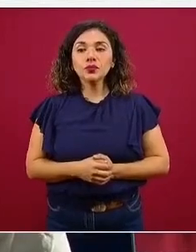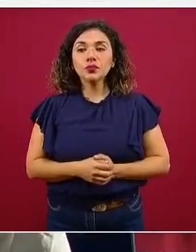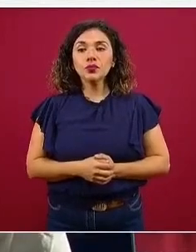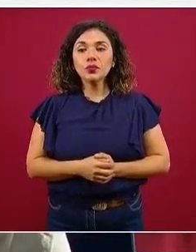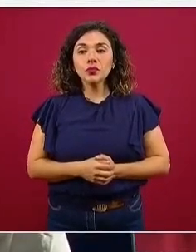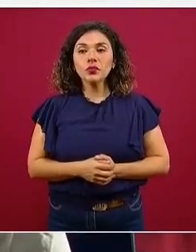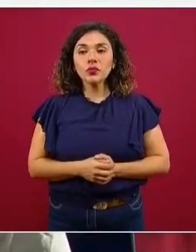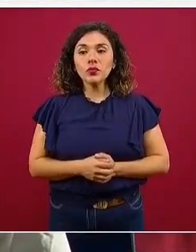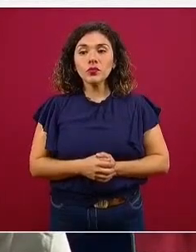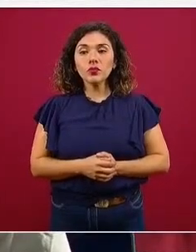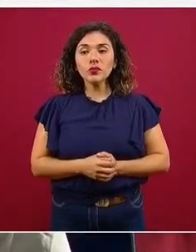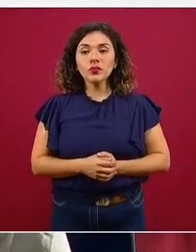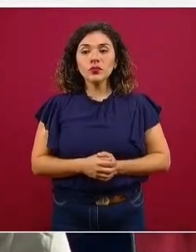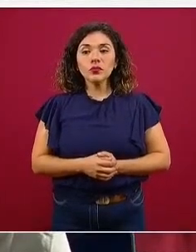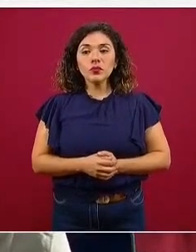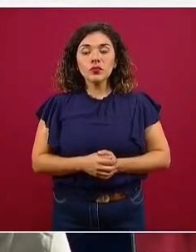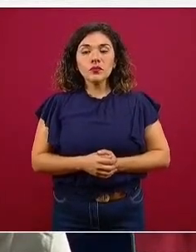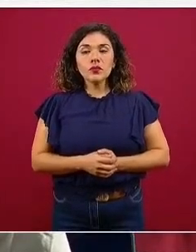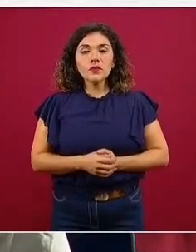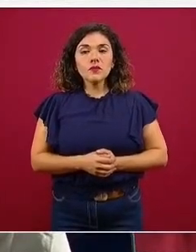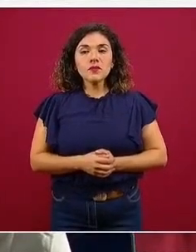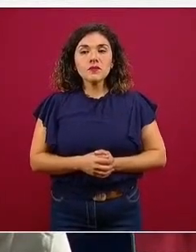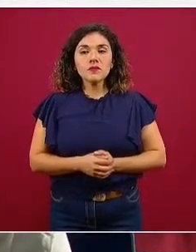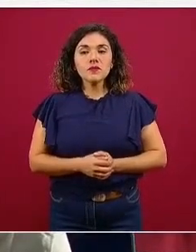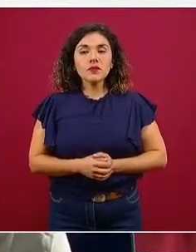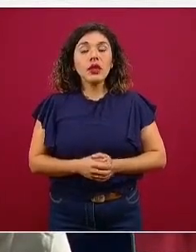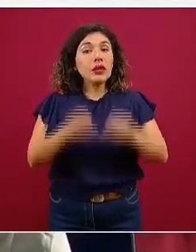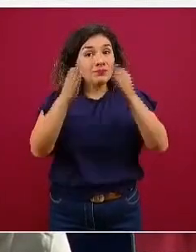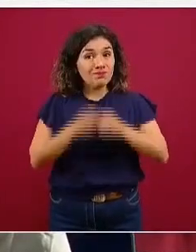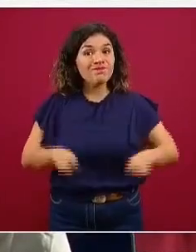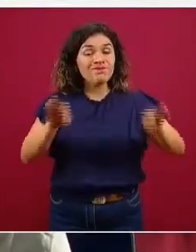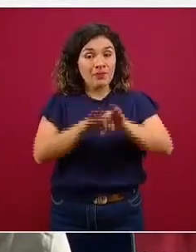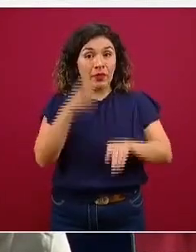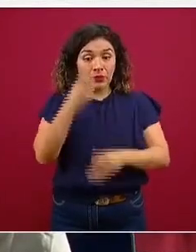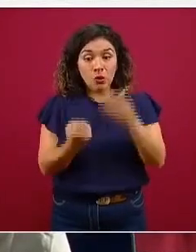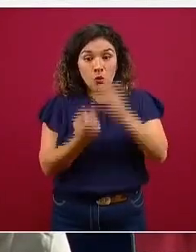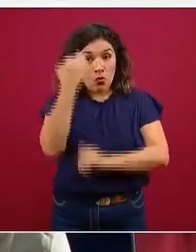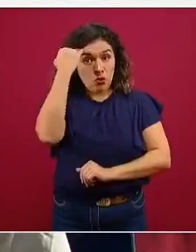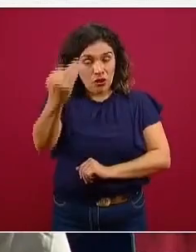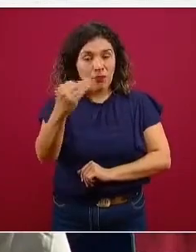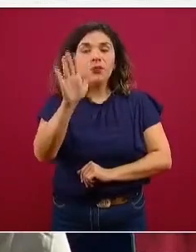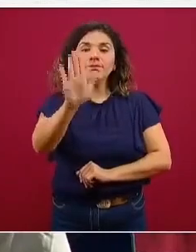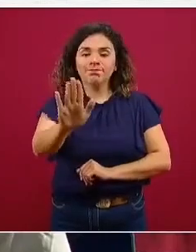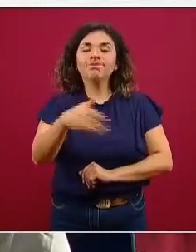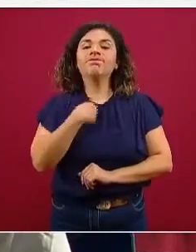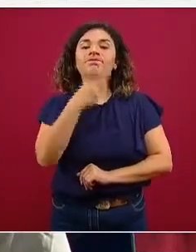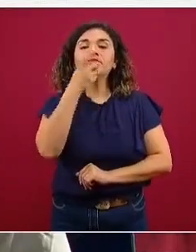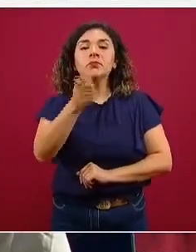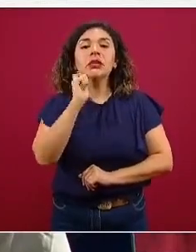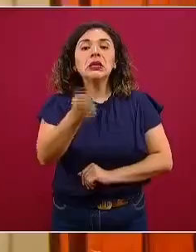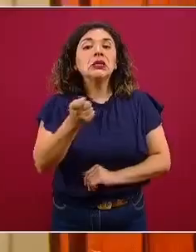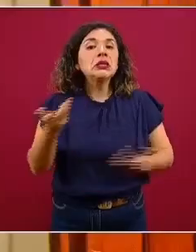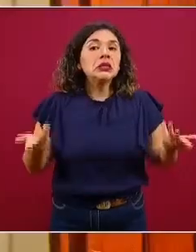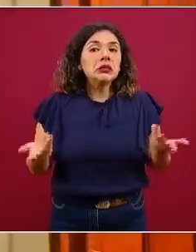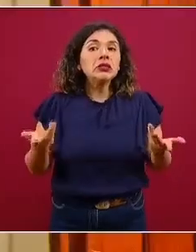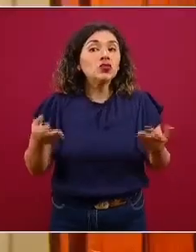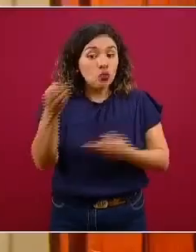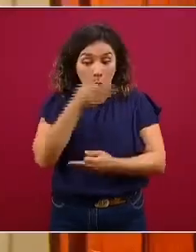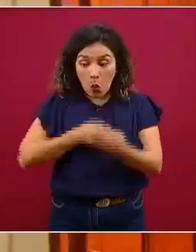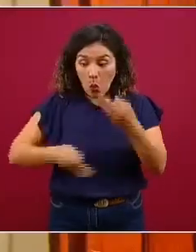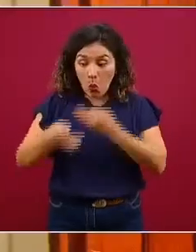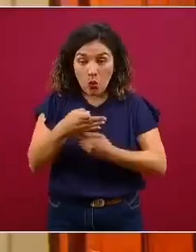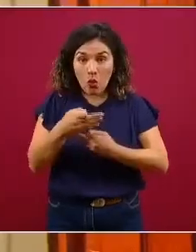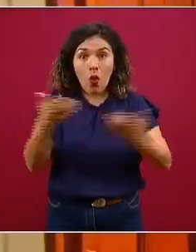Y en cuanto a un aspecto importante en esta nueva etapa, tenemos que hablar de que vamos todos